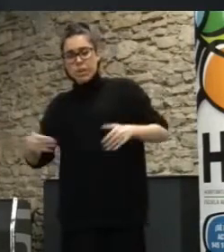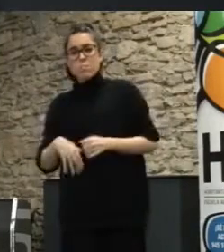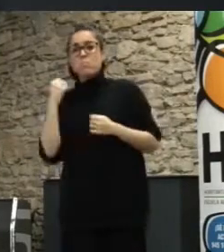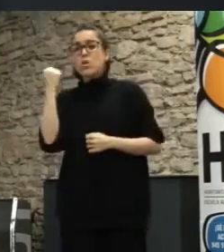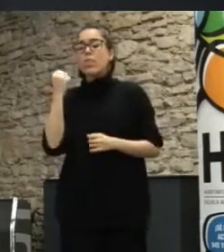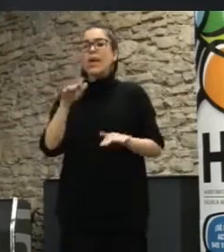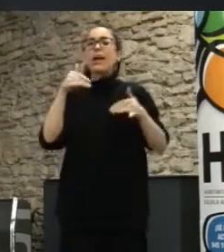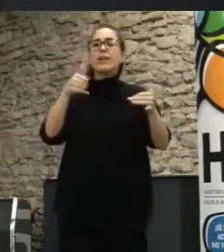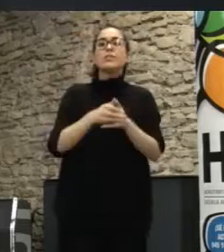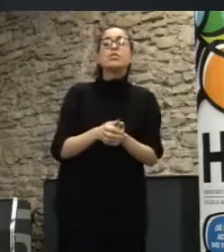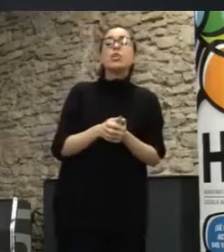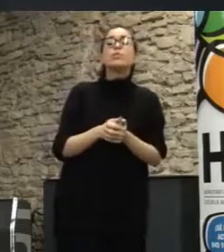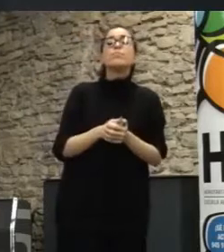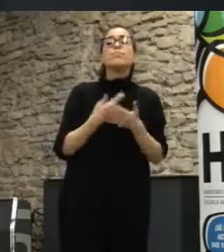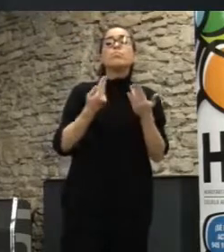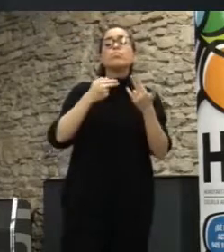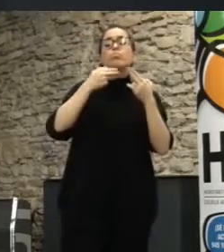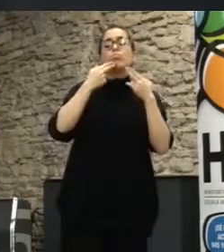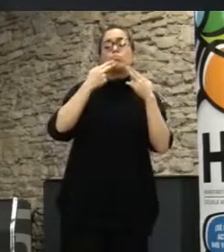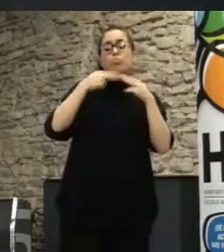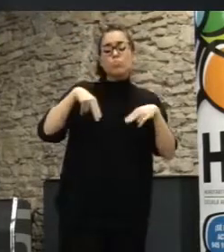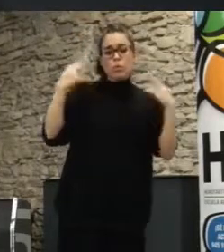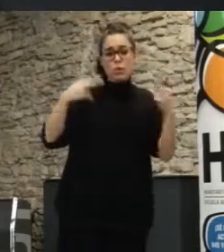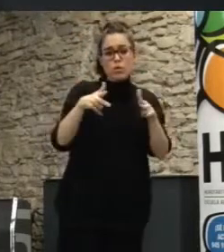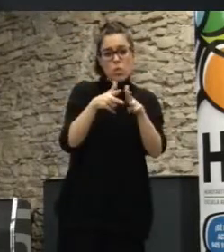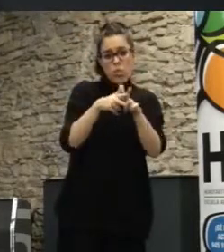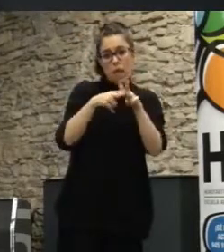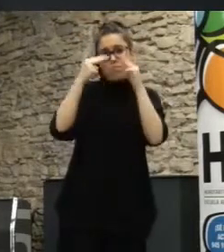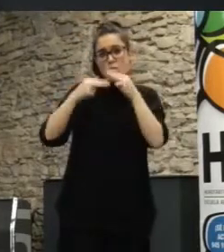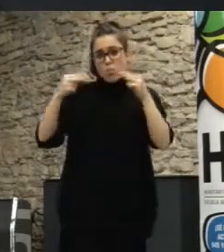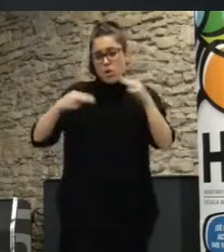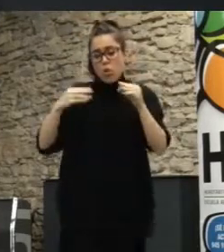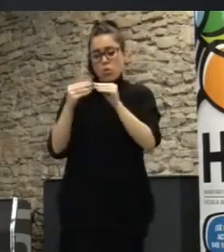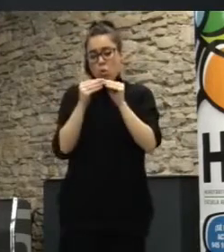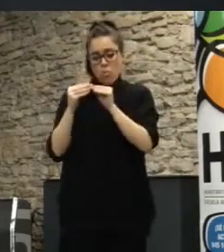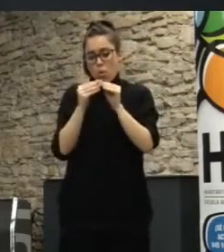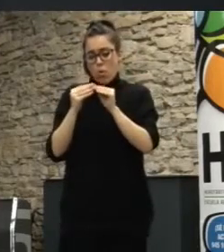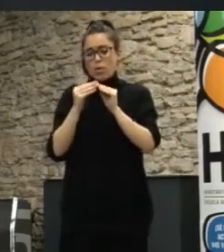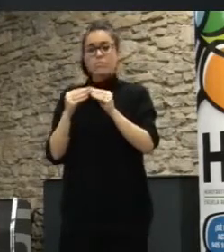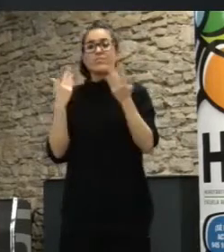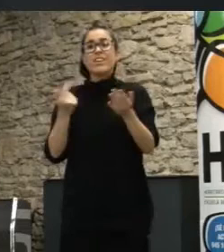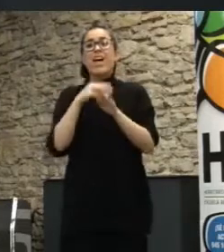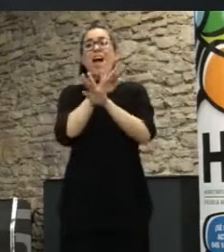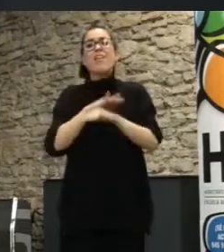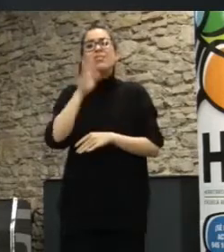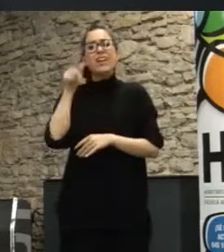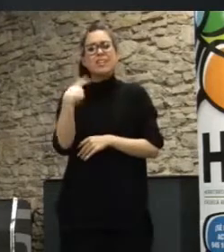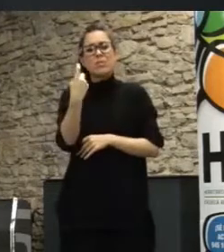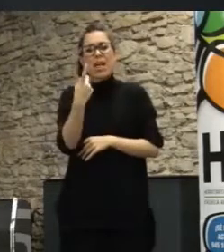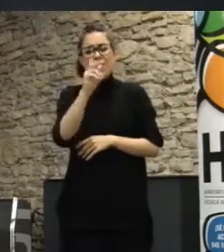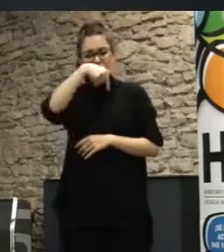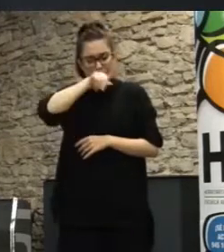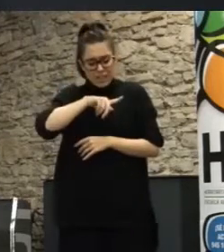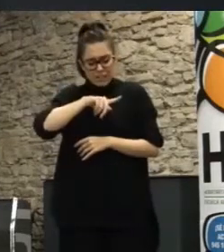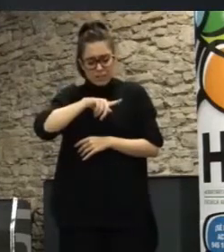público comunes garantías sociales para que no solo las multinacionales ganen los contratos es un suelo común también para que pueda existir una